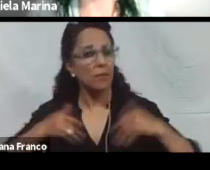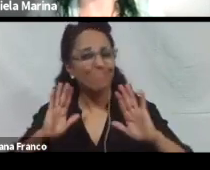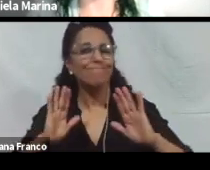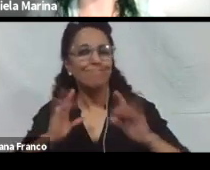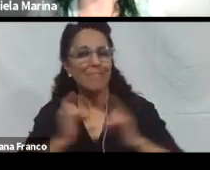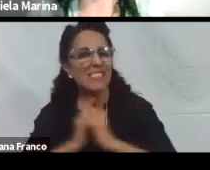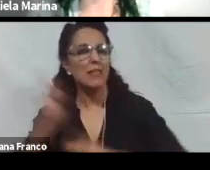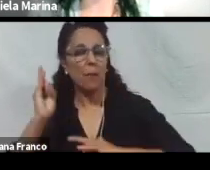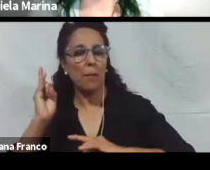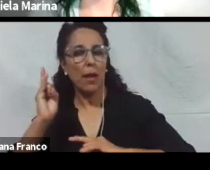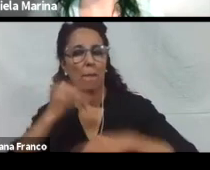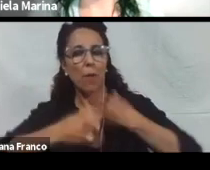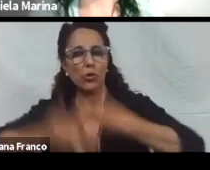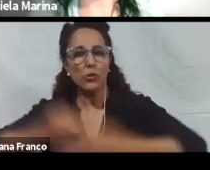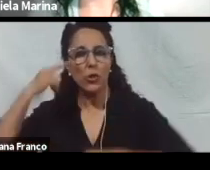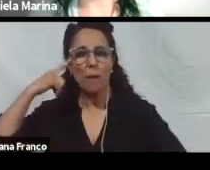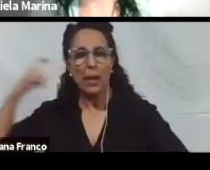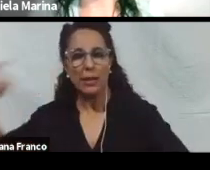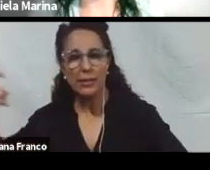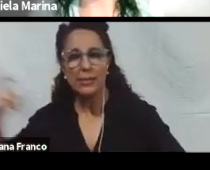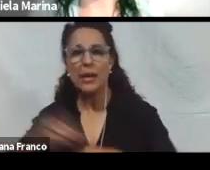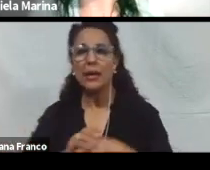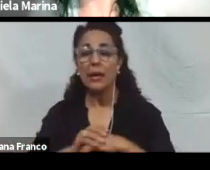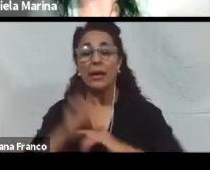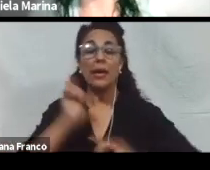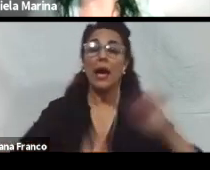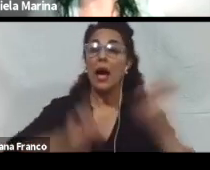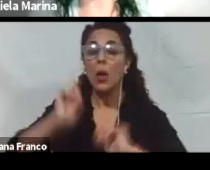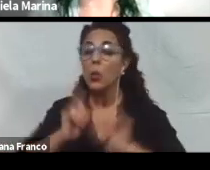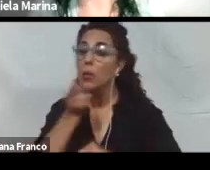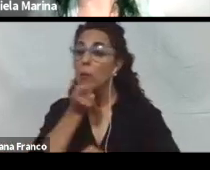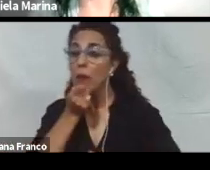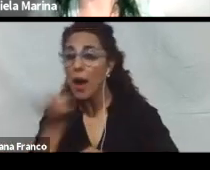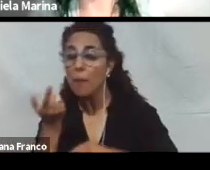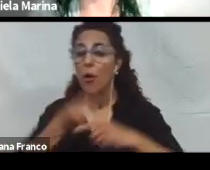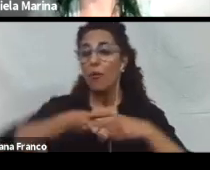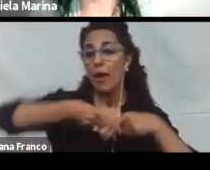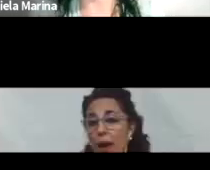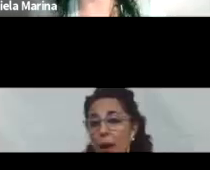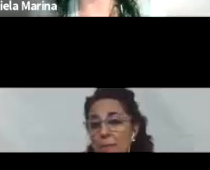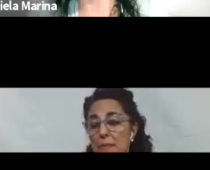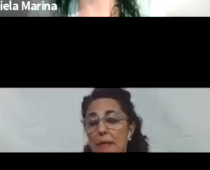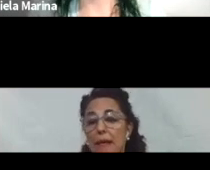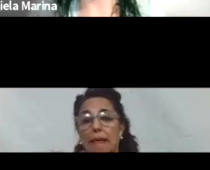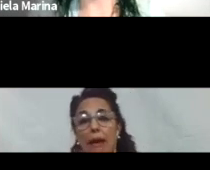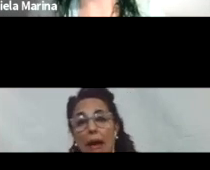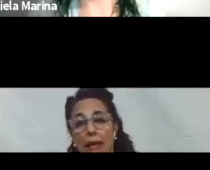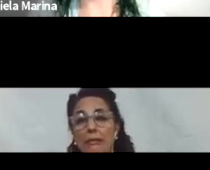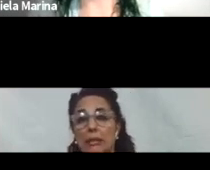el proceso de aprendizaje. Y algunos ejemplos de herramientas tecnológicas de las más accesibles,